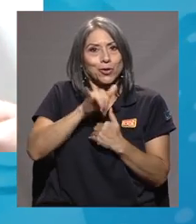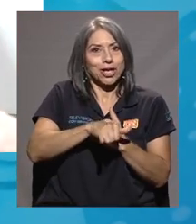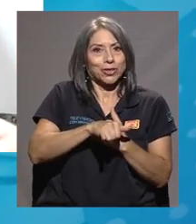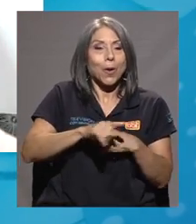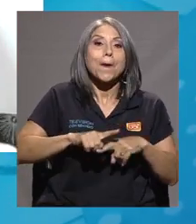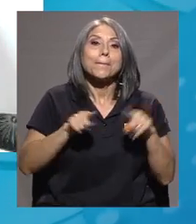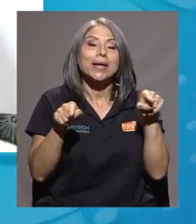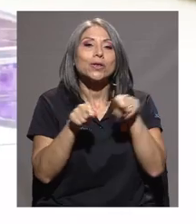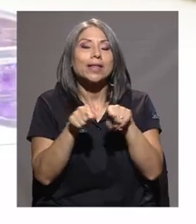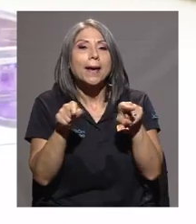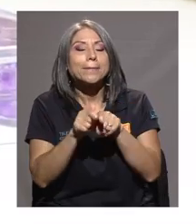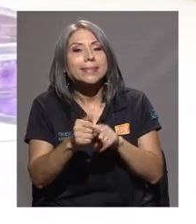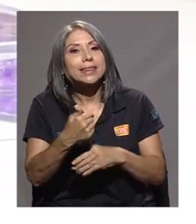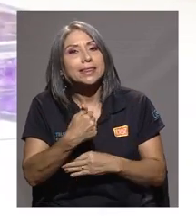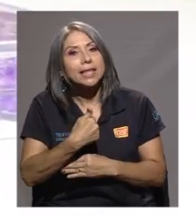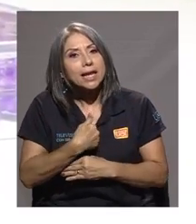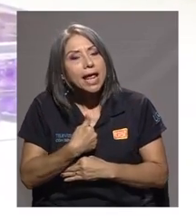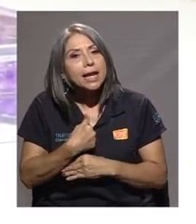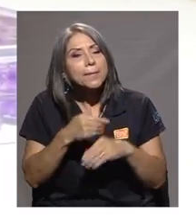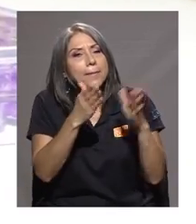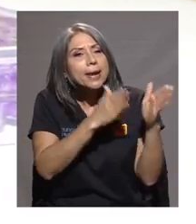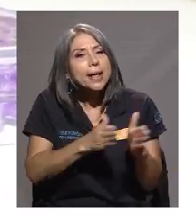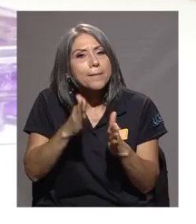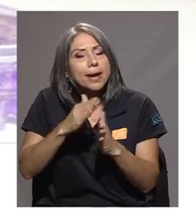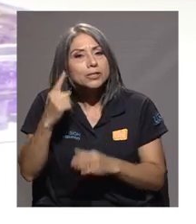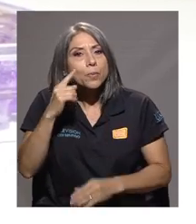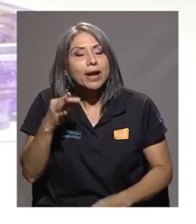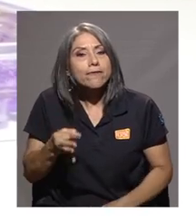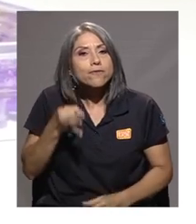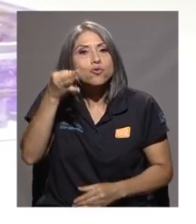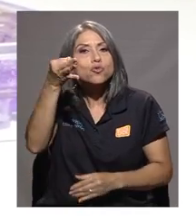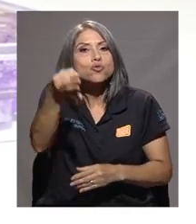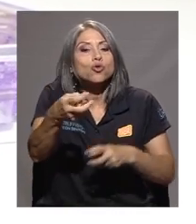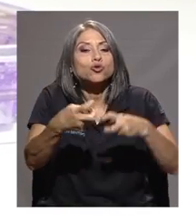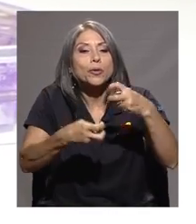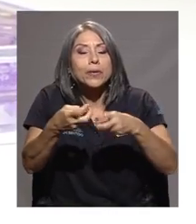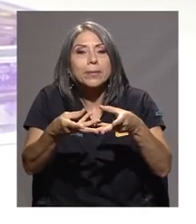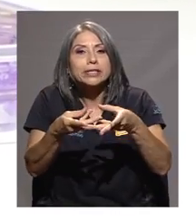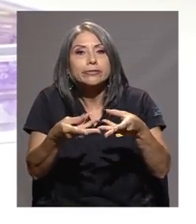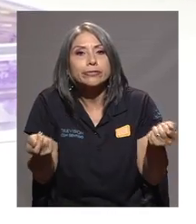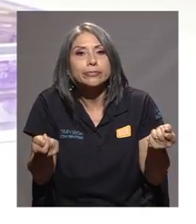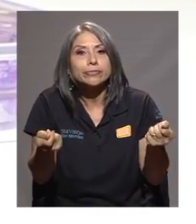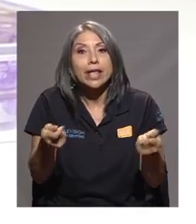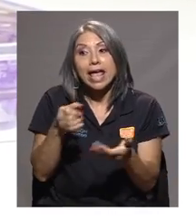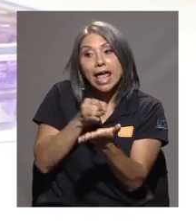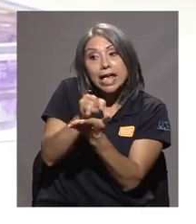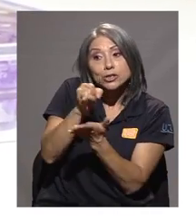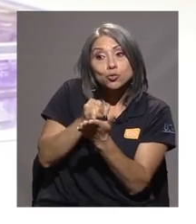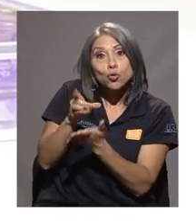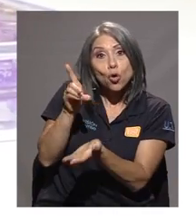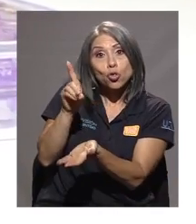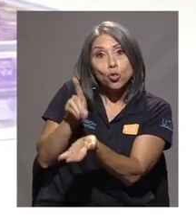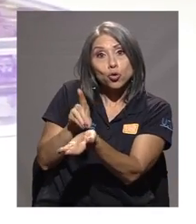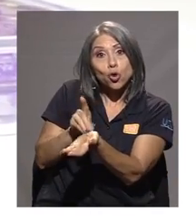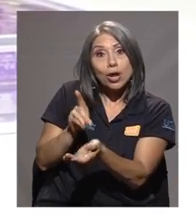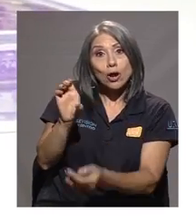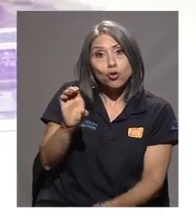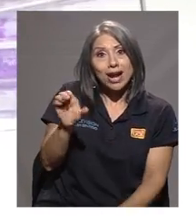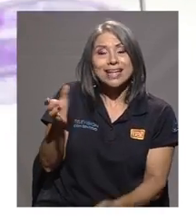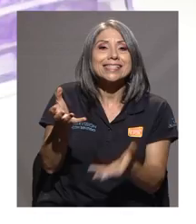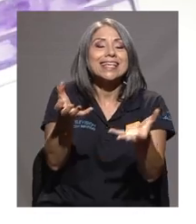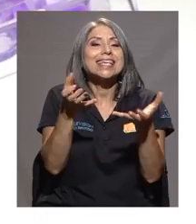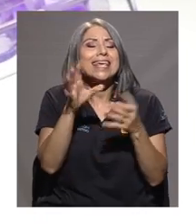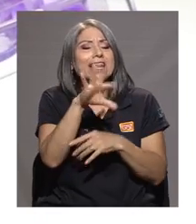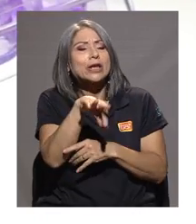si no para también tener una preparación para futuros problemas. El estudio de la doctora Corrales busca